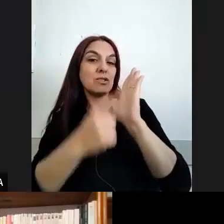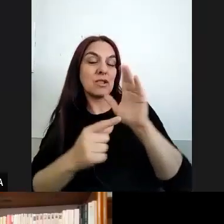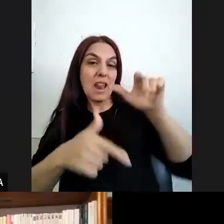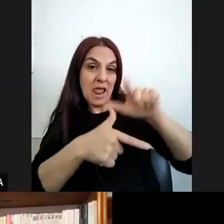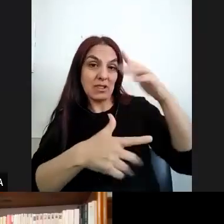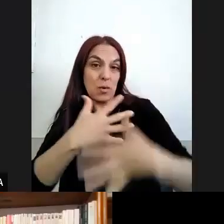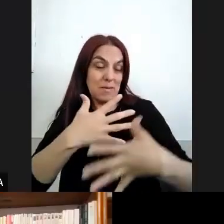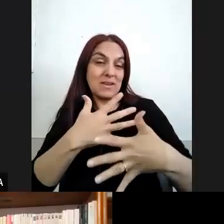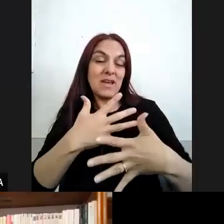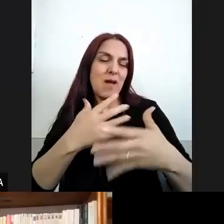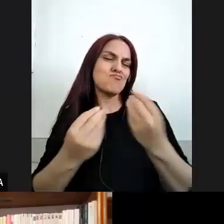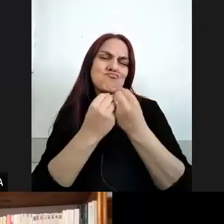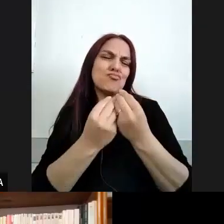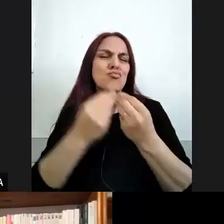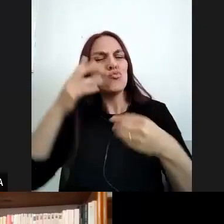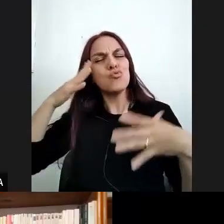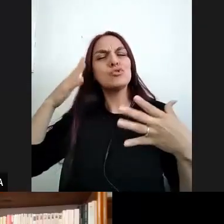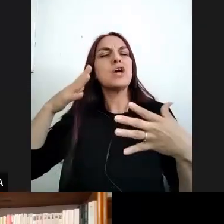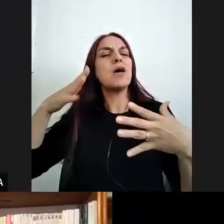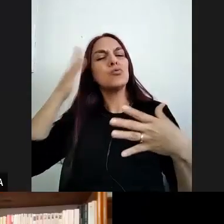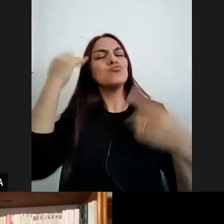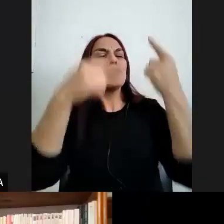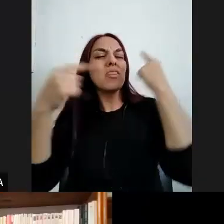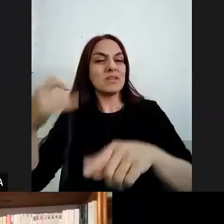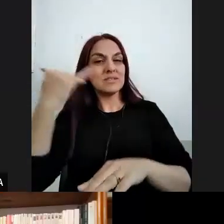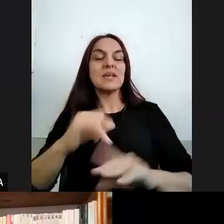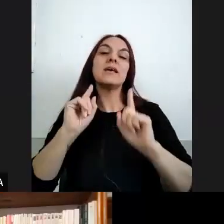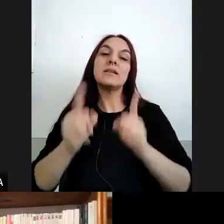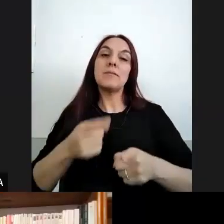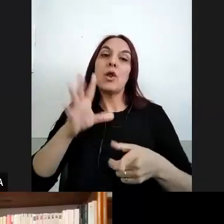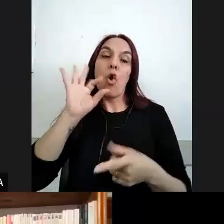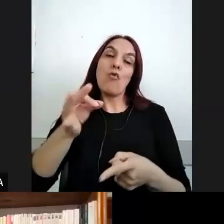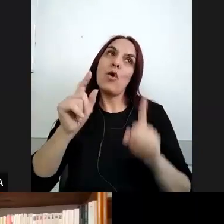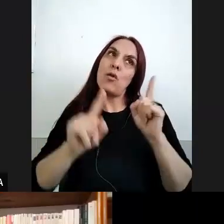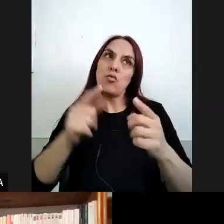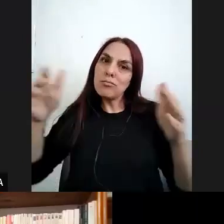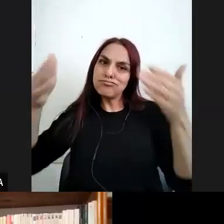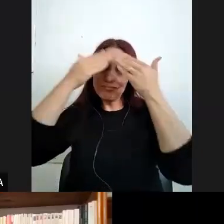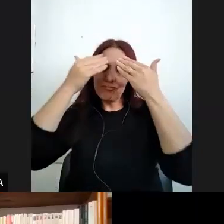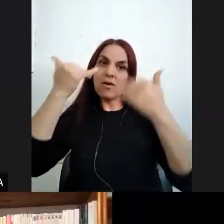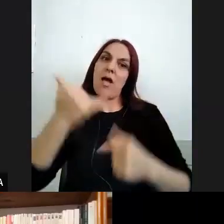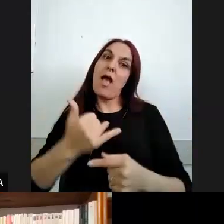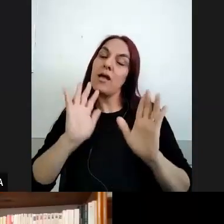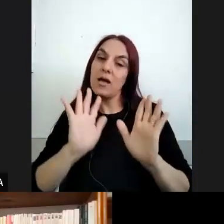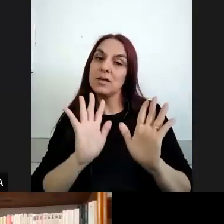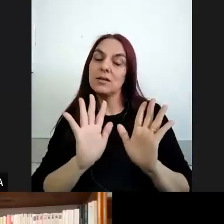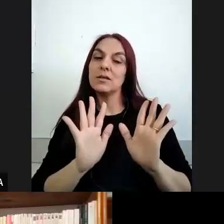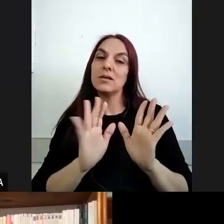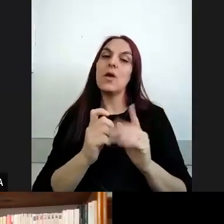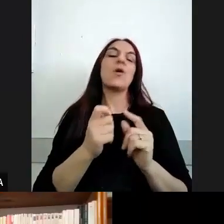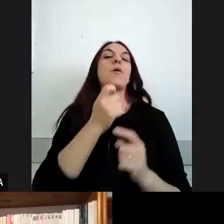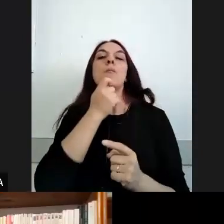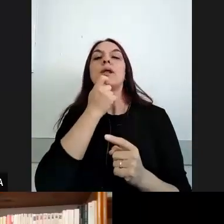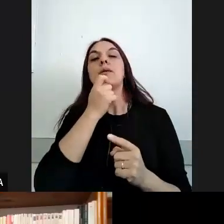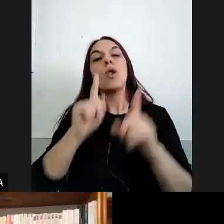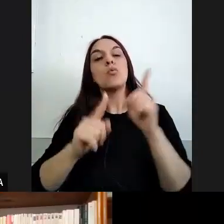multiculturalismo y por supuesto que también hay versiones restringidas aquellas que las entienden